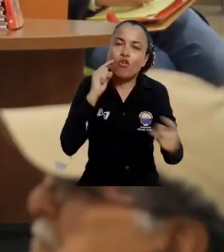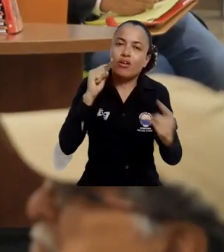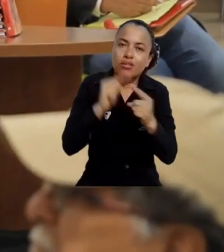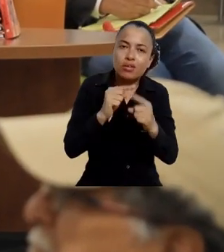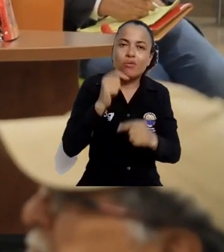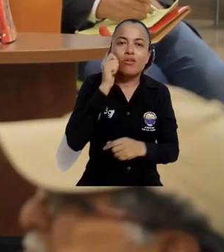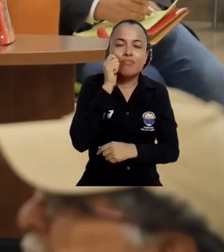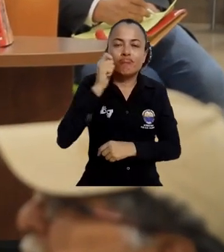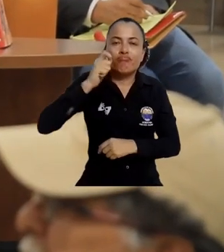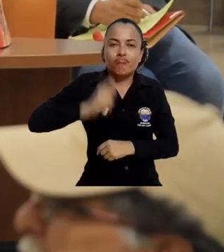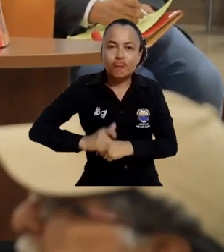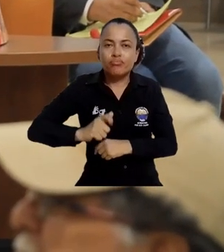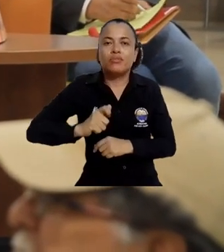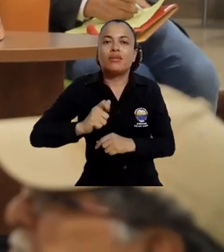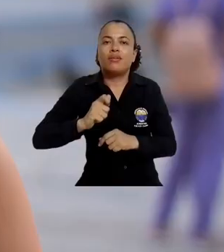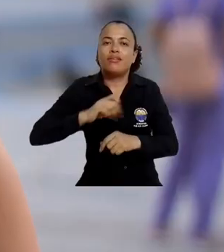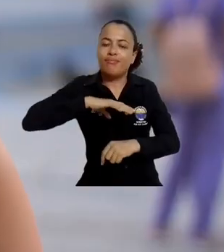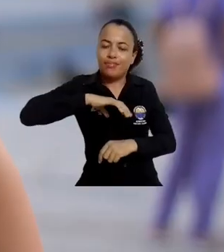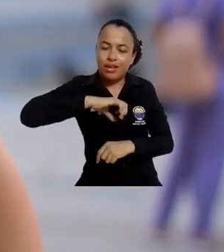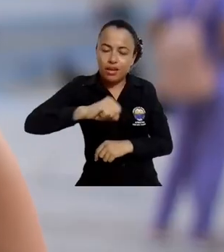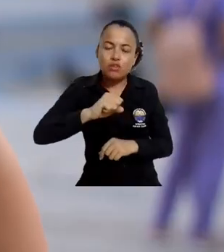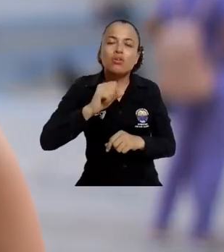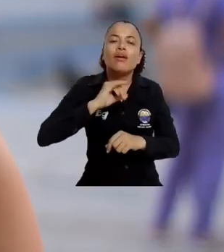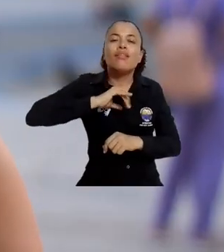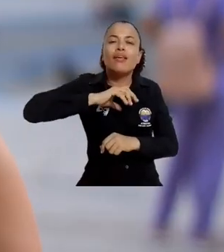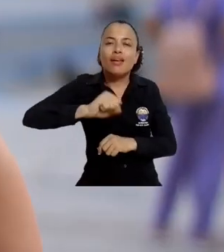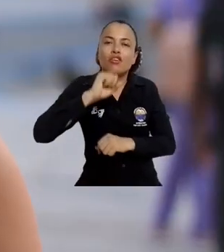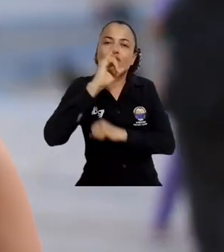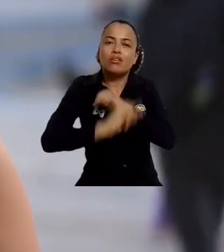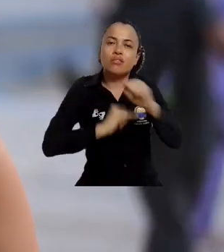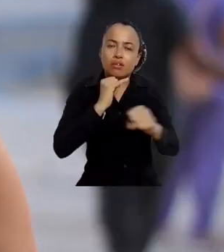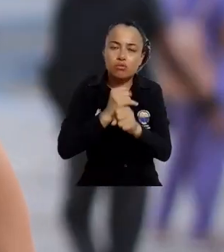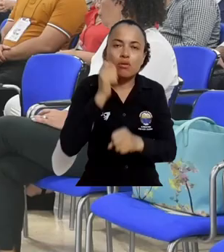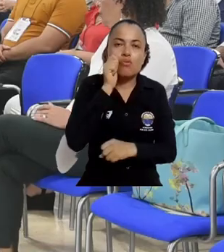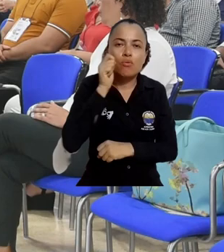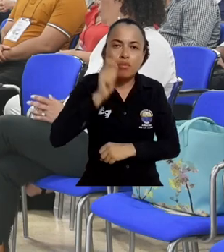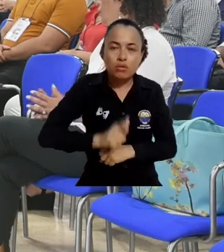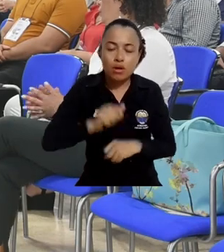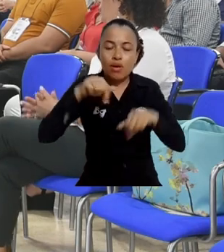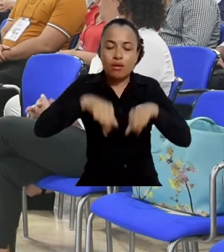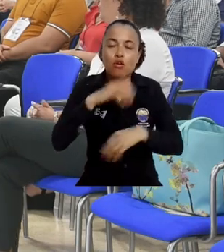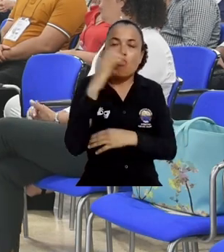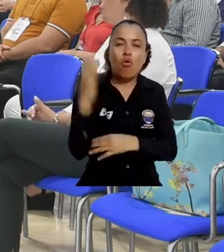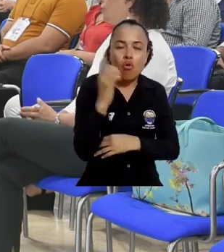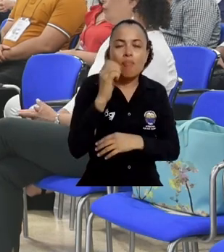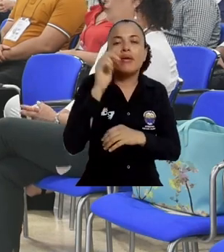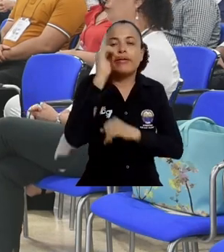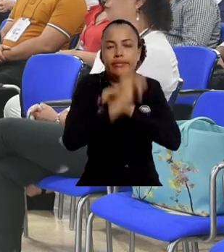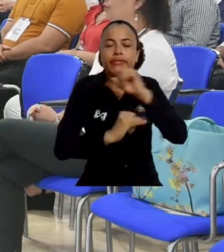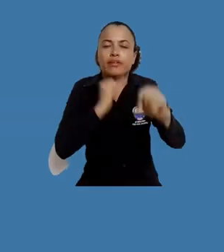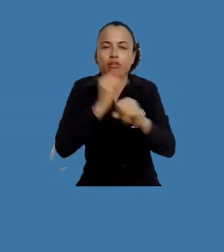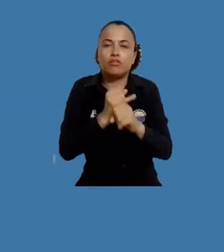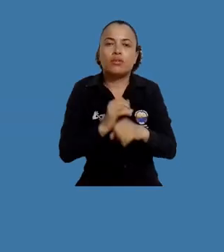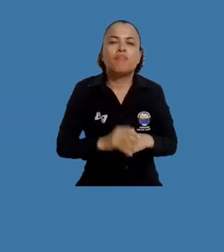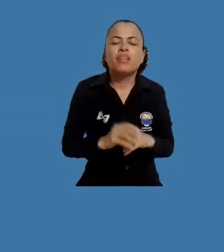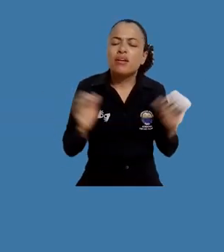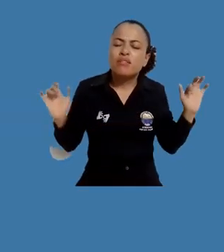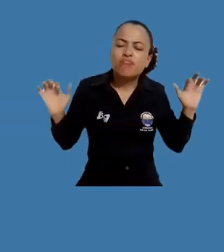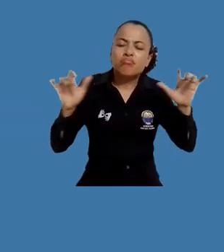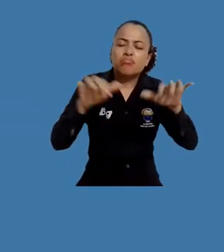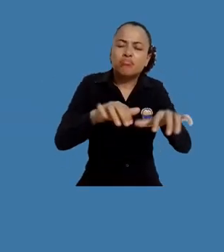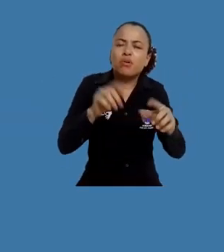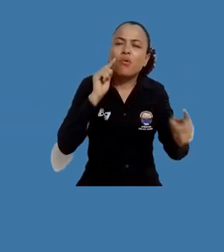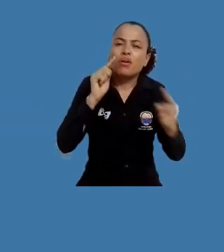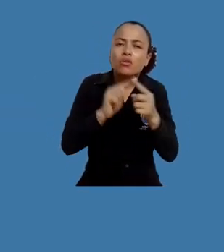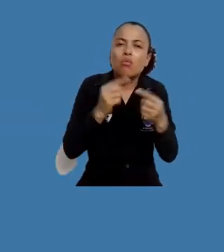internacional humanitario en nuestro país y a nivel internacional. Con este evento se busca reflexionar sobre la edificación de la